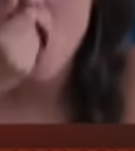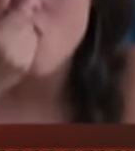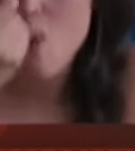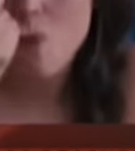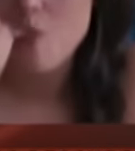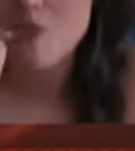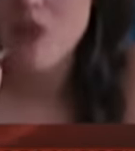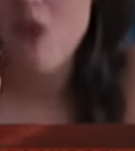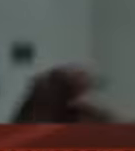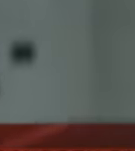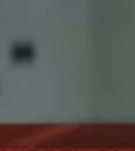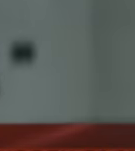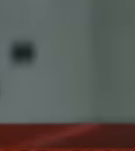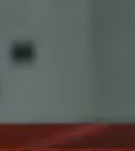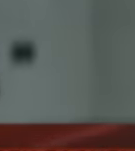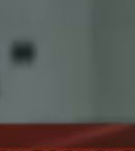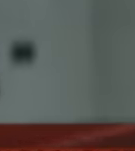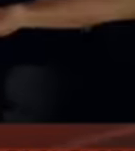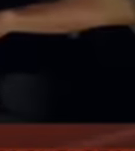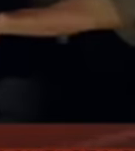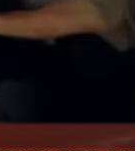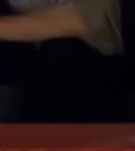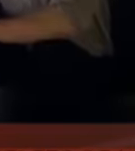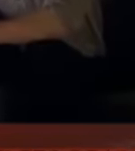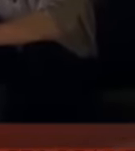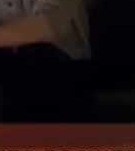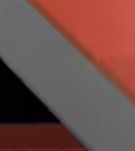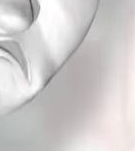Para México al Día Rufino Enríquez González